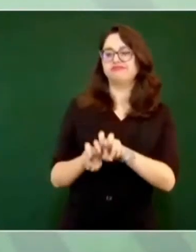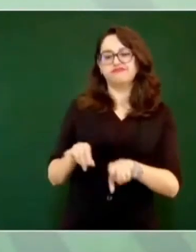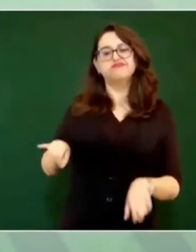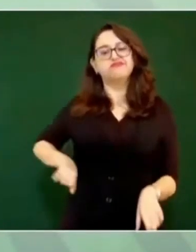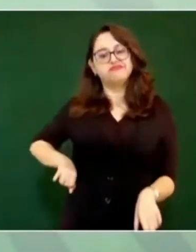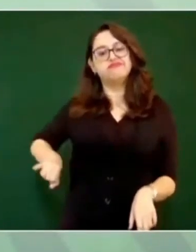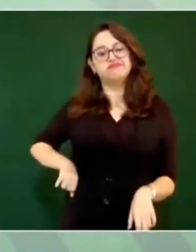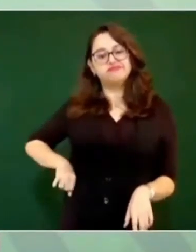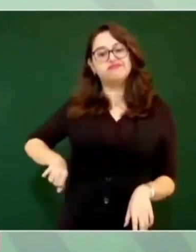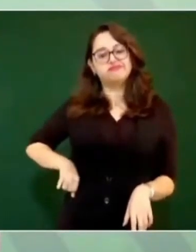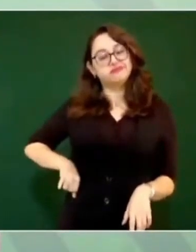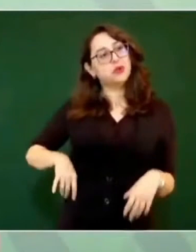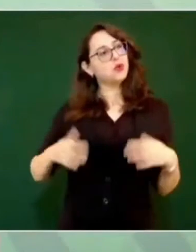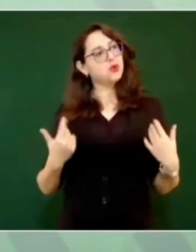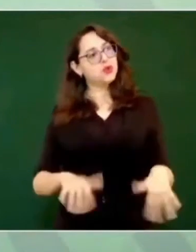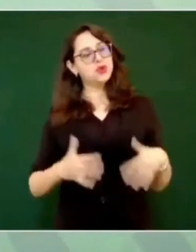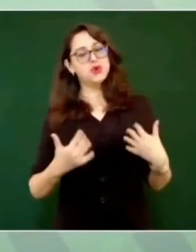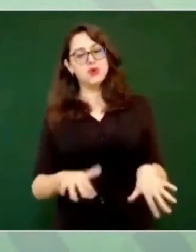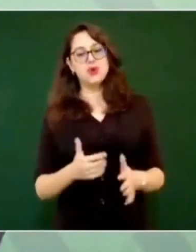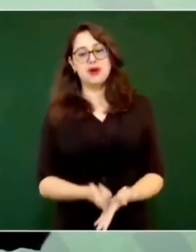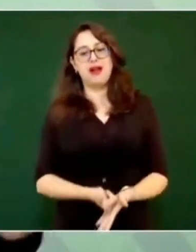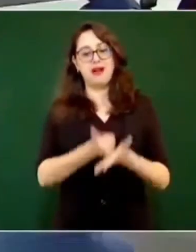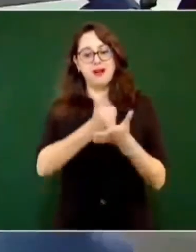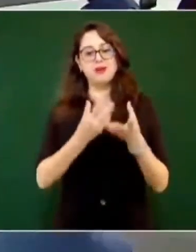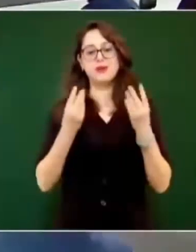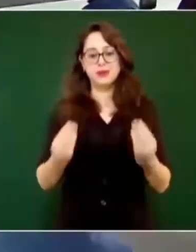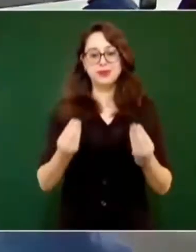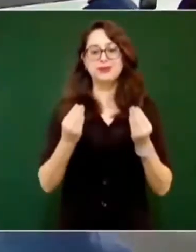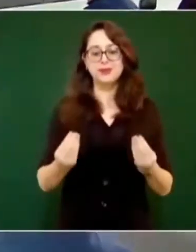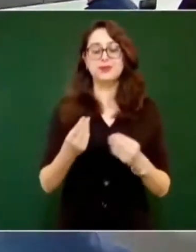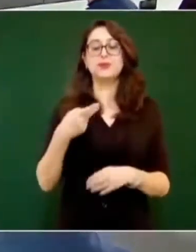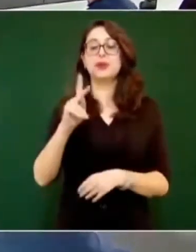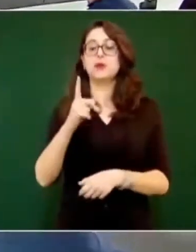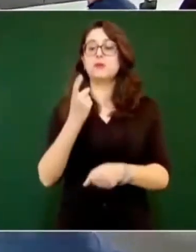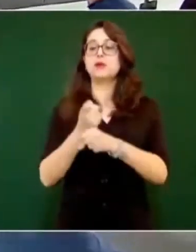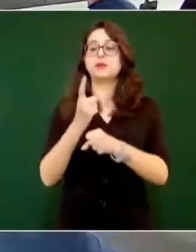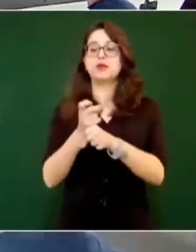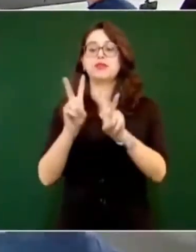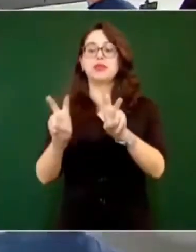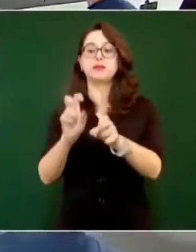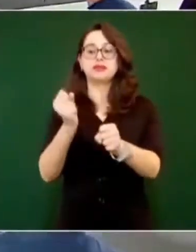pasajeros. Eso va a ayudar mucho, pero primero vamos a lo de la seguridad.